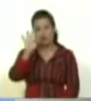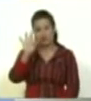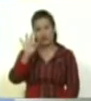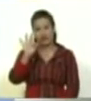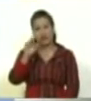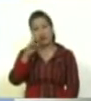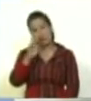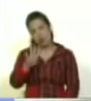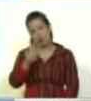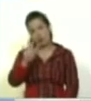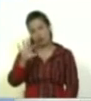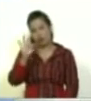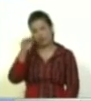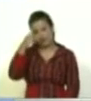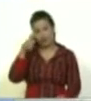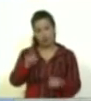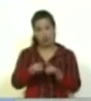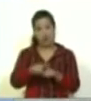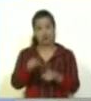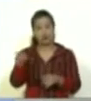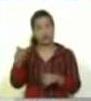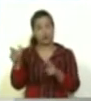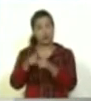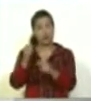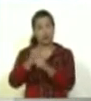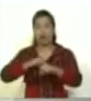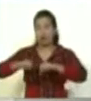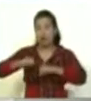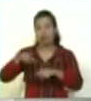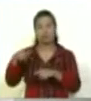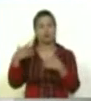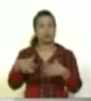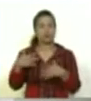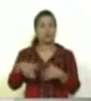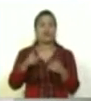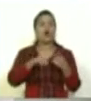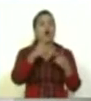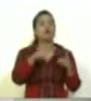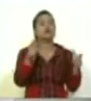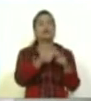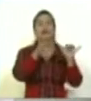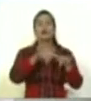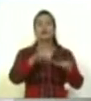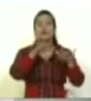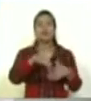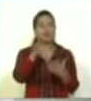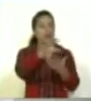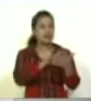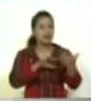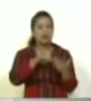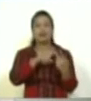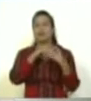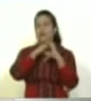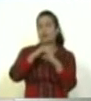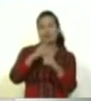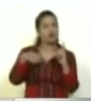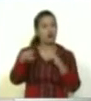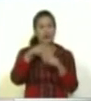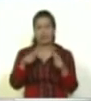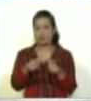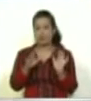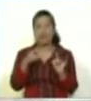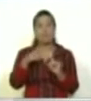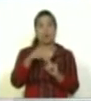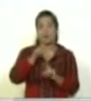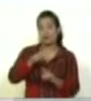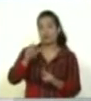grupo extraordinario. Sin ellos fue imposible todo esto. El equipo de reacción, diagramación, de transporte. Y todo el equipo que se ha venido